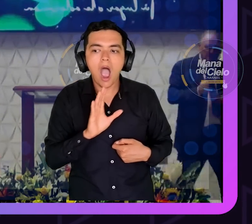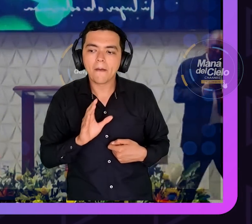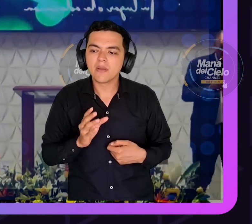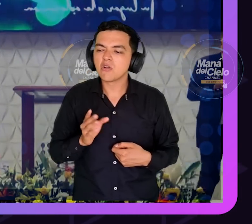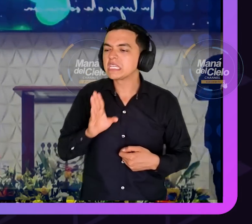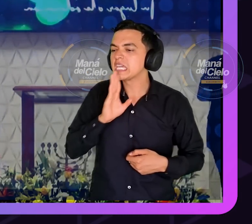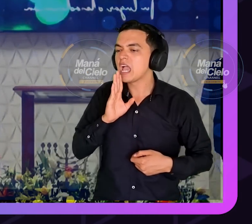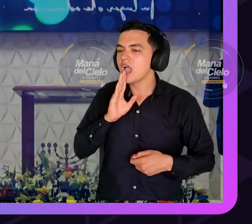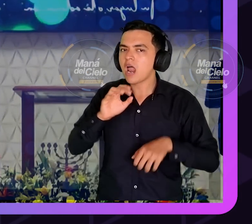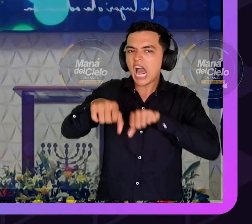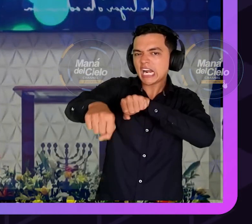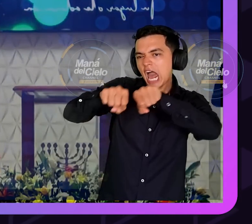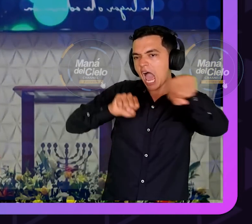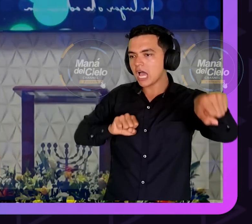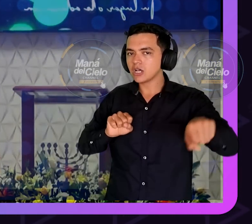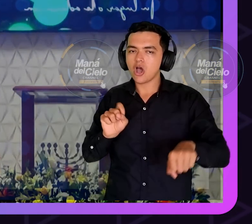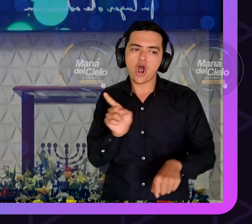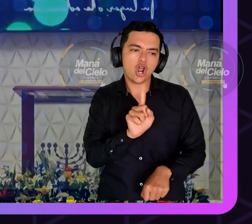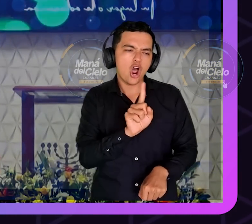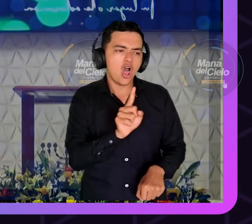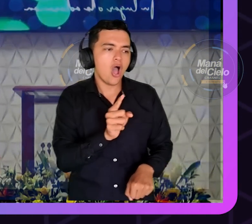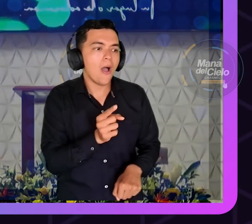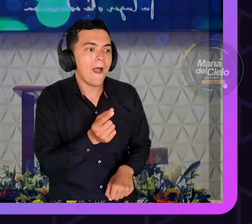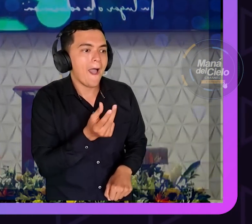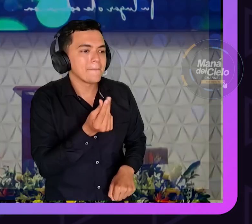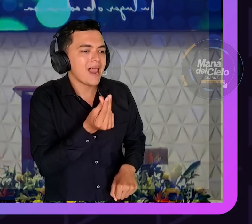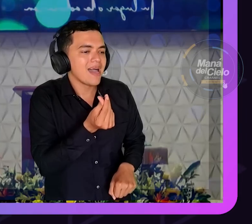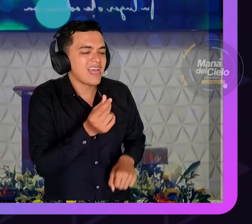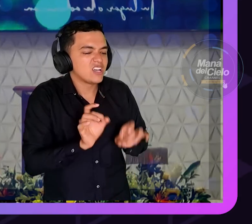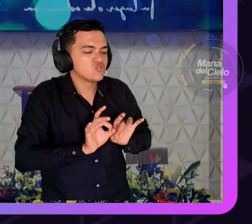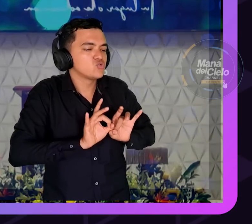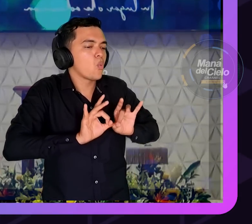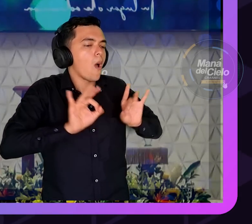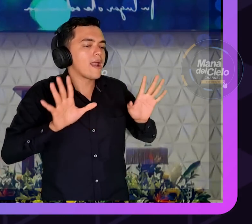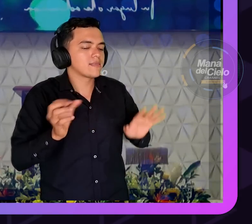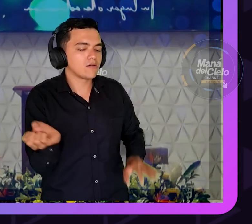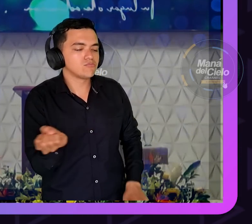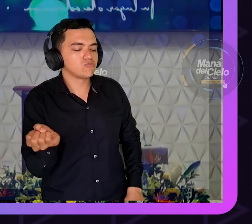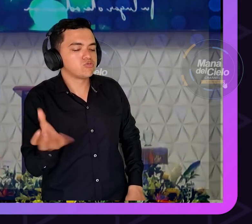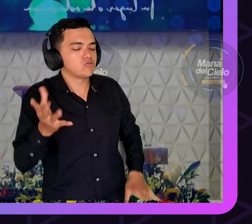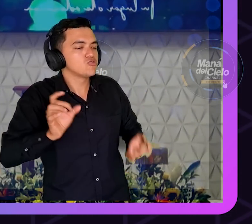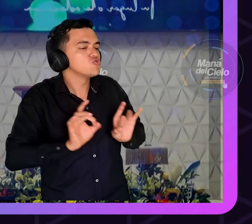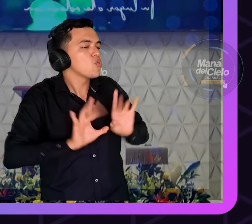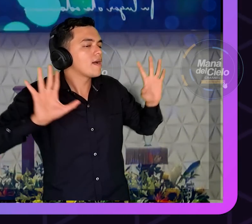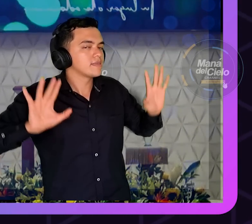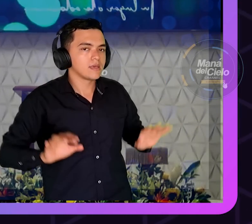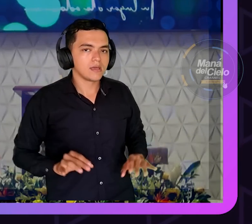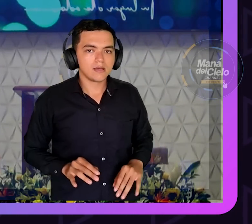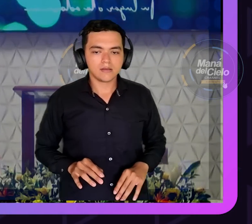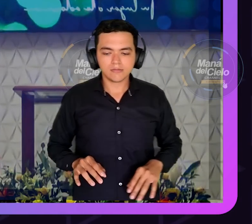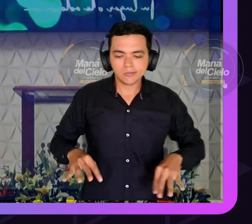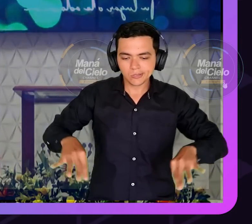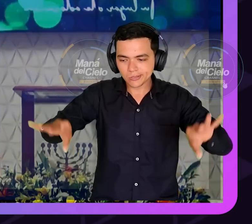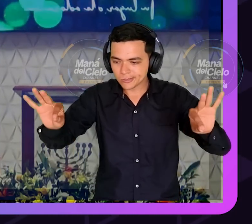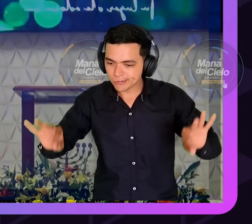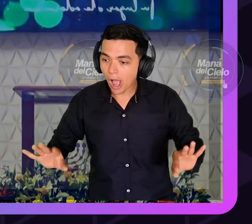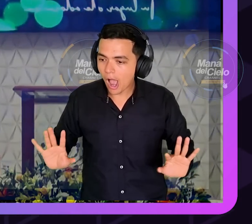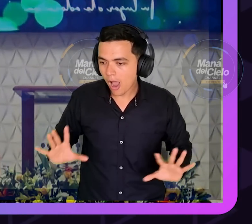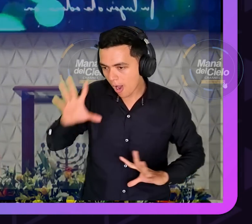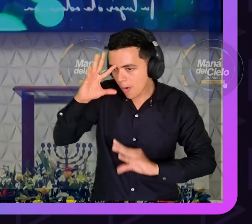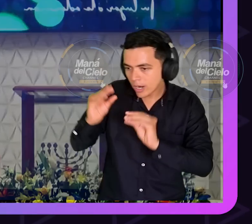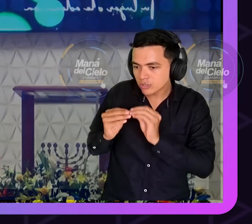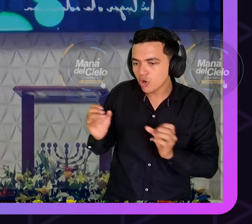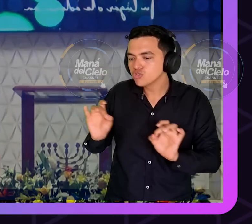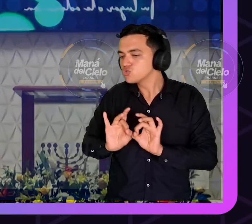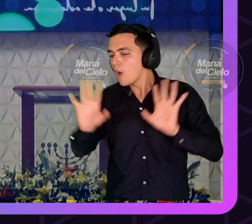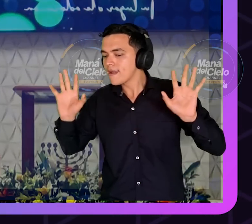sobre mis ropas echaron suertes yo quiero que tú entiendas hermano querido que tú tienes